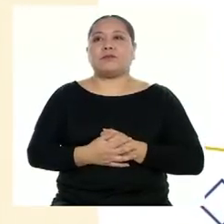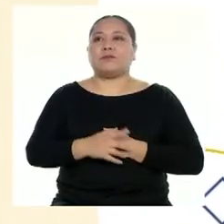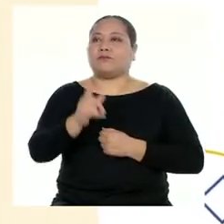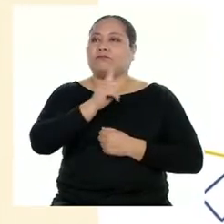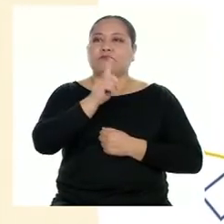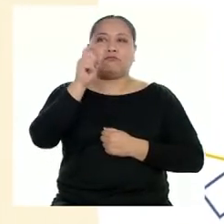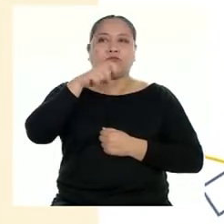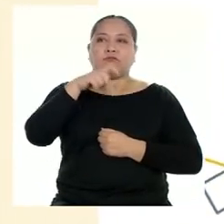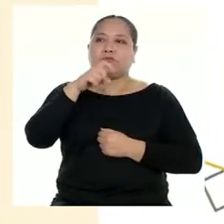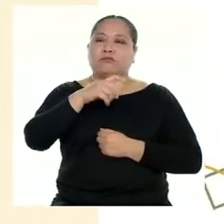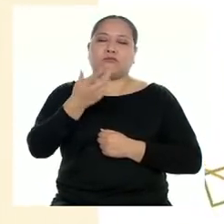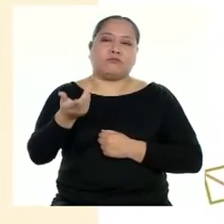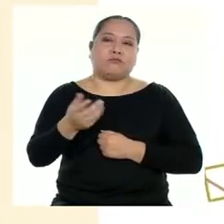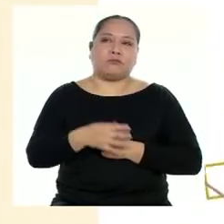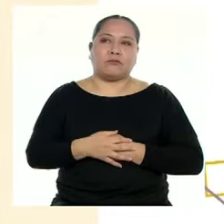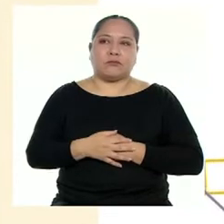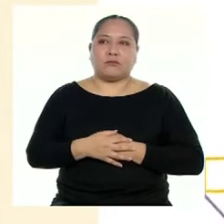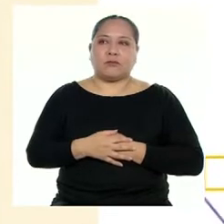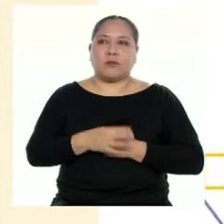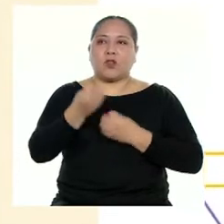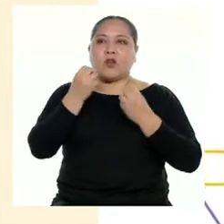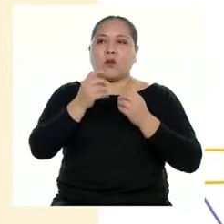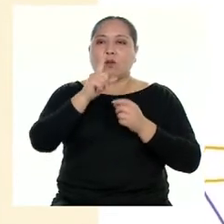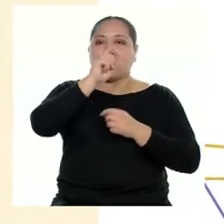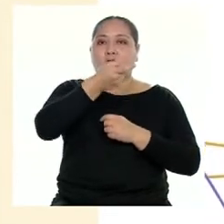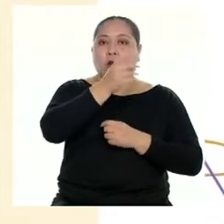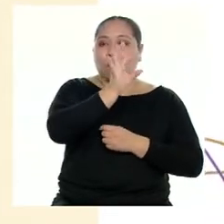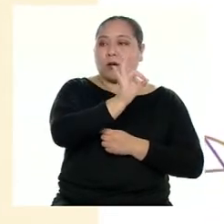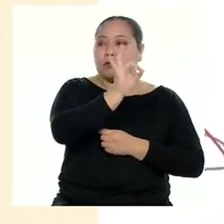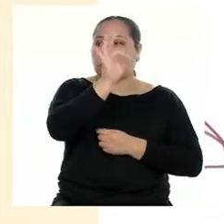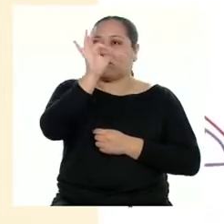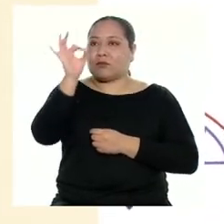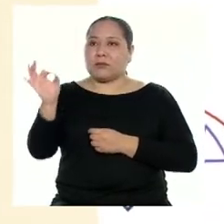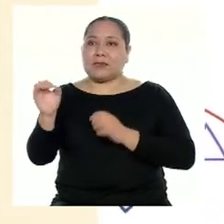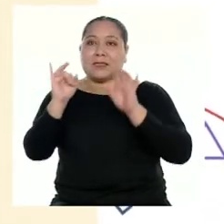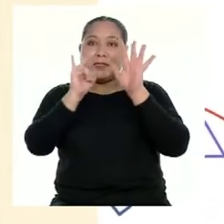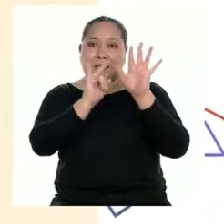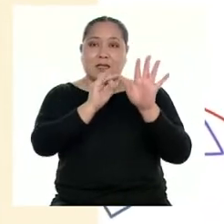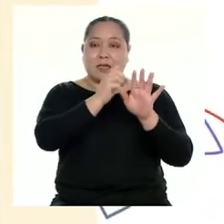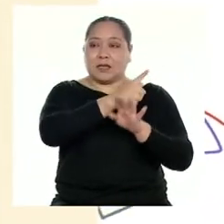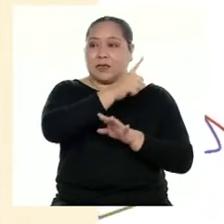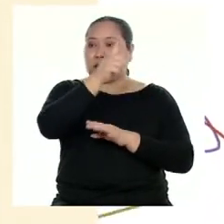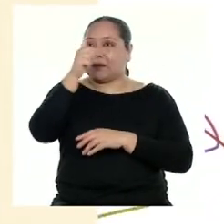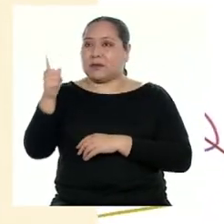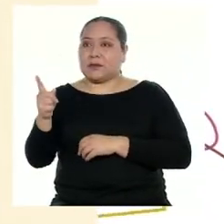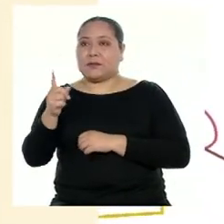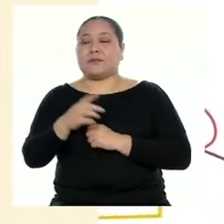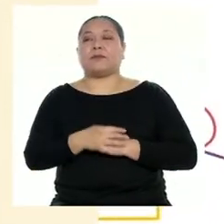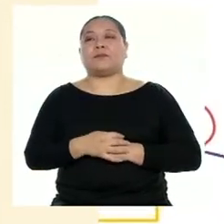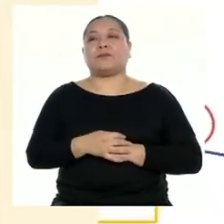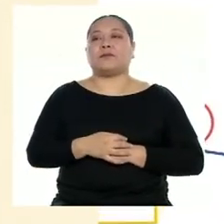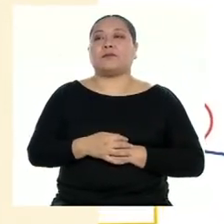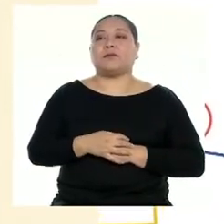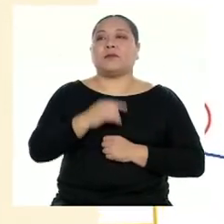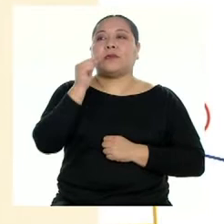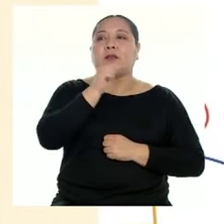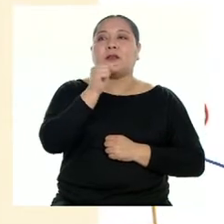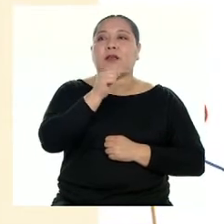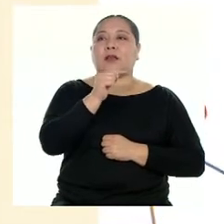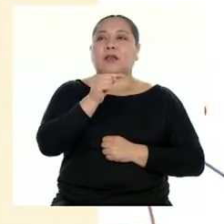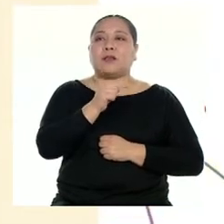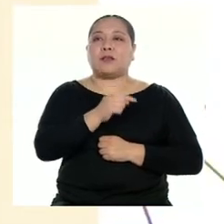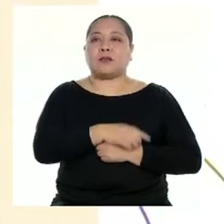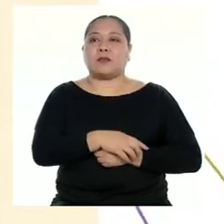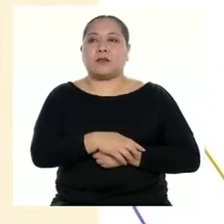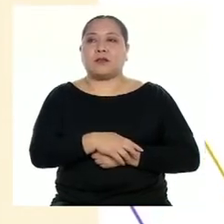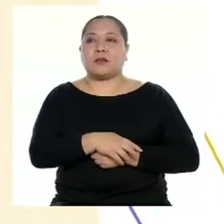porque ya no son considerados. Como se movió la coma decimal siete lugares a la derecha, entonces el exponente de la